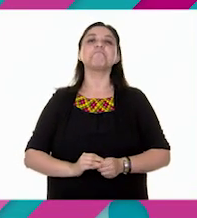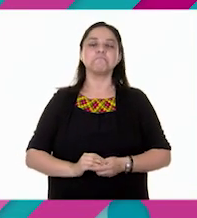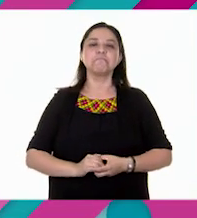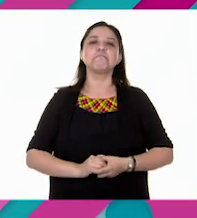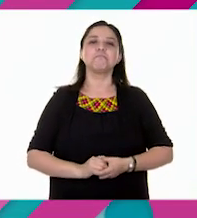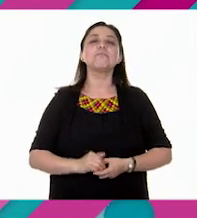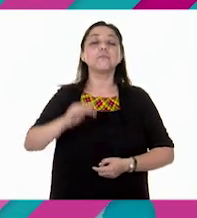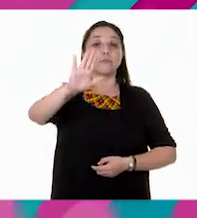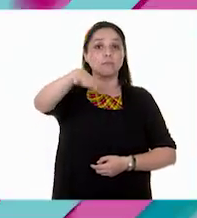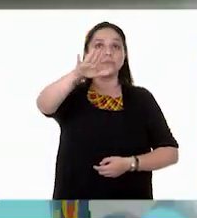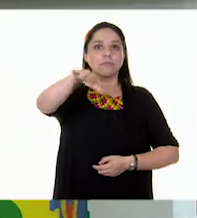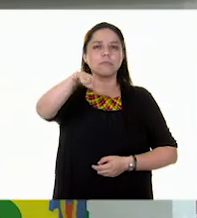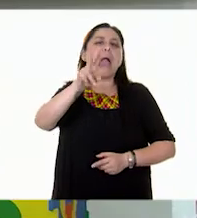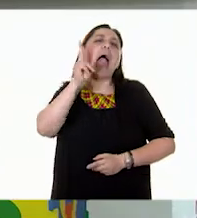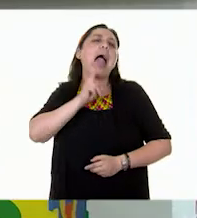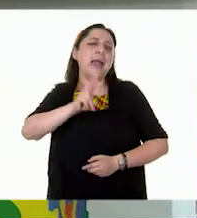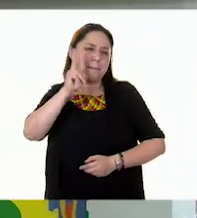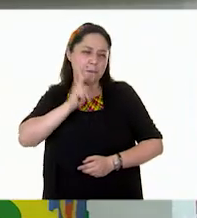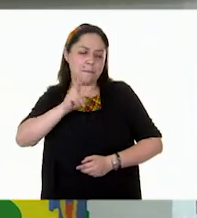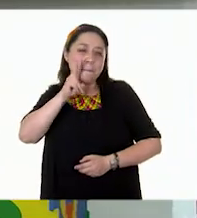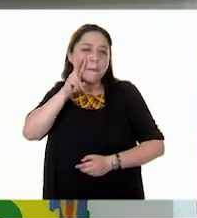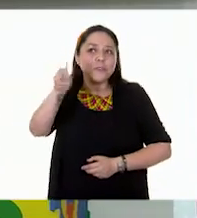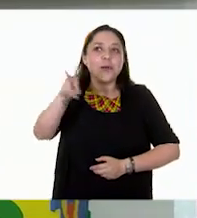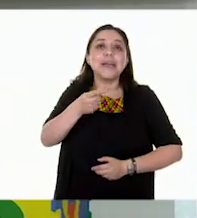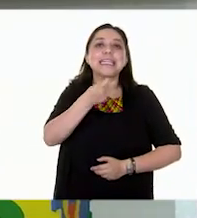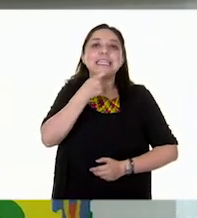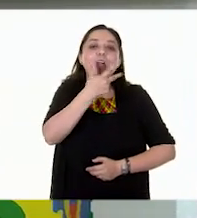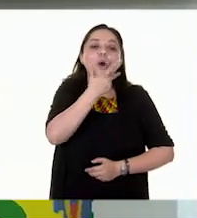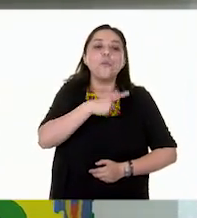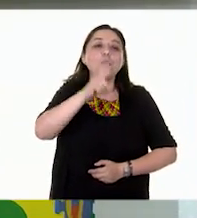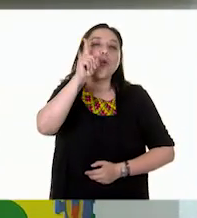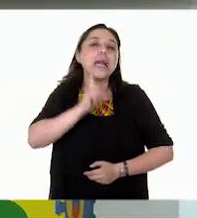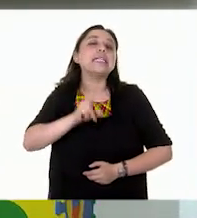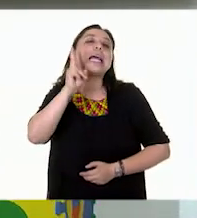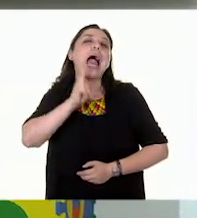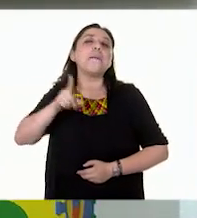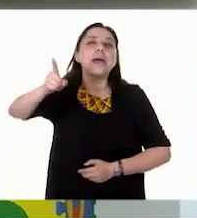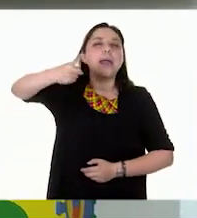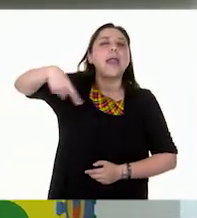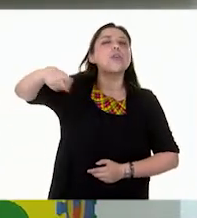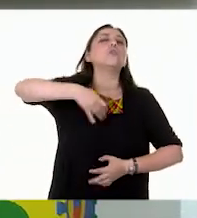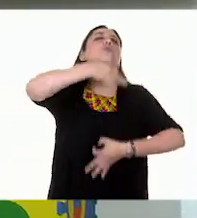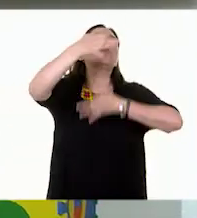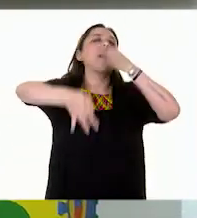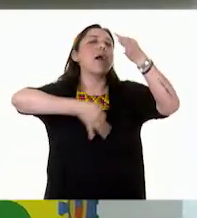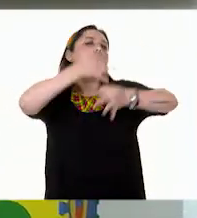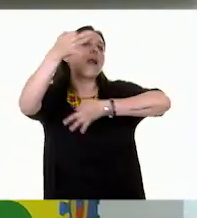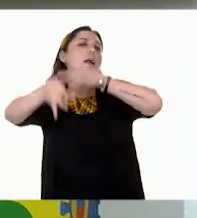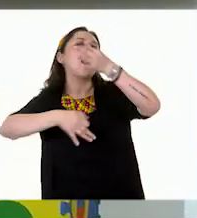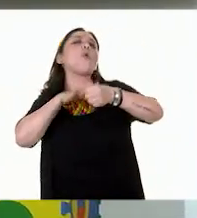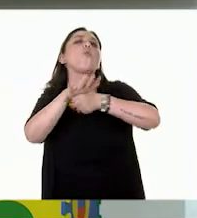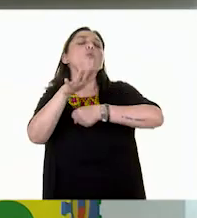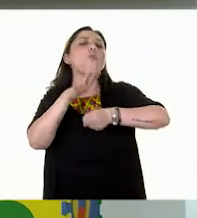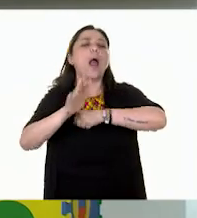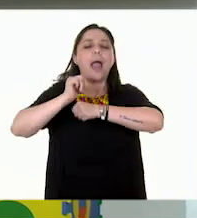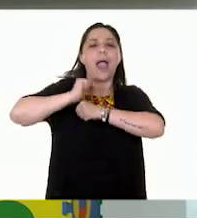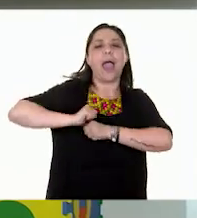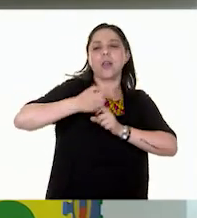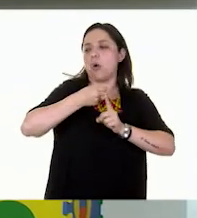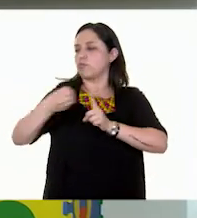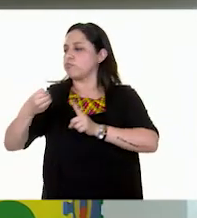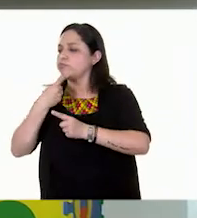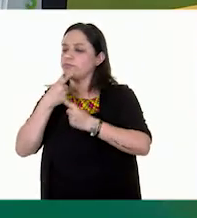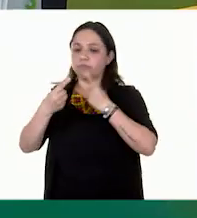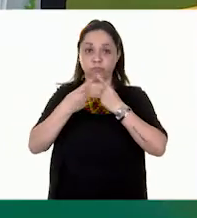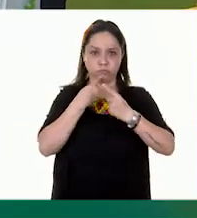parece si escuchamos a las niñas y a los niños a ver qué campañas ambientales ellas y ellos organizarán? ¿Por